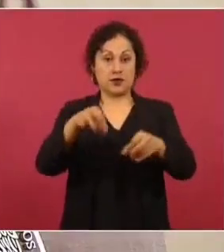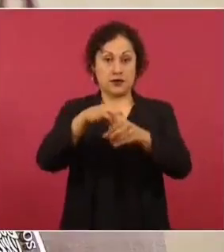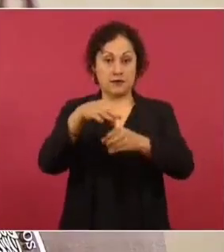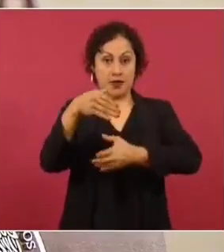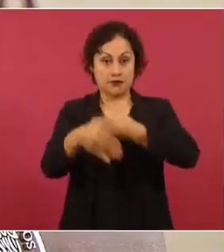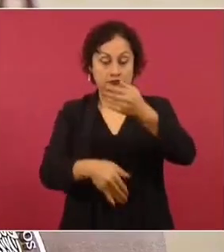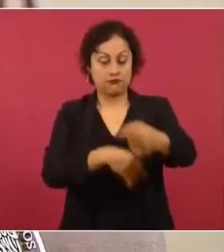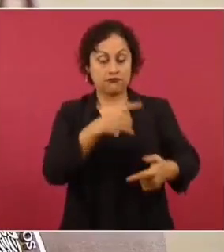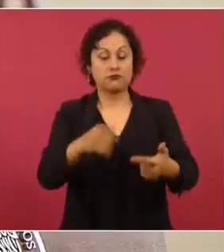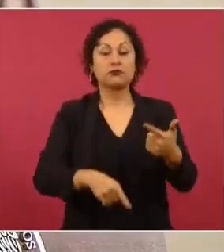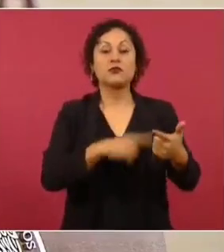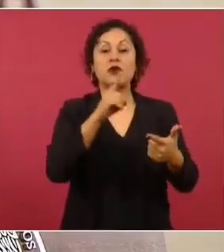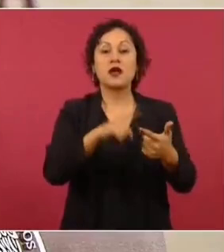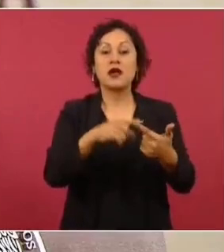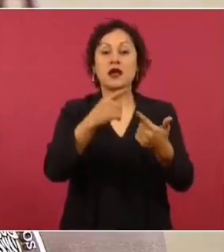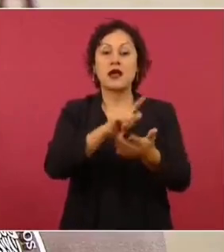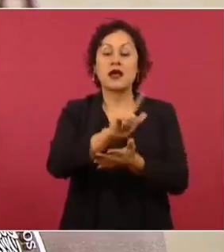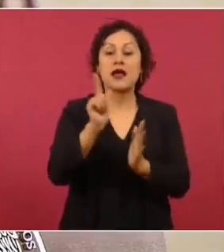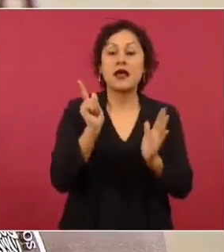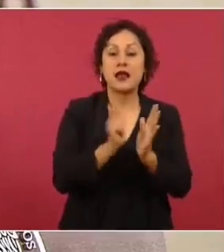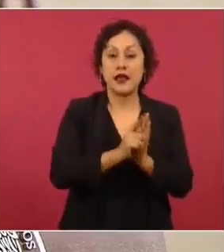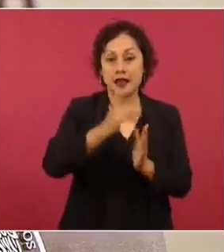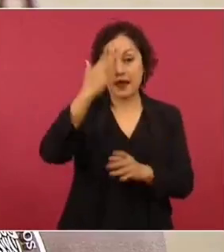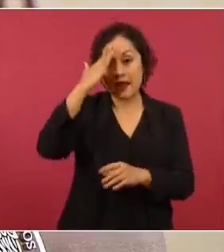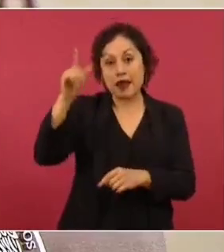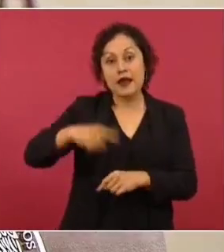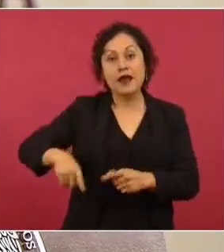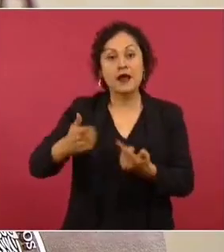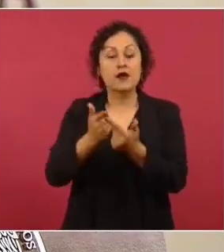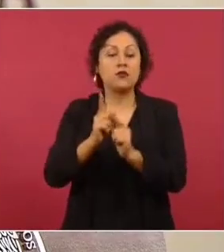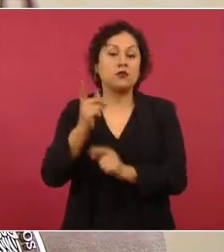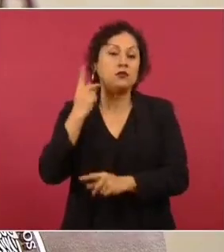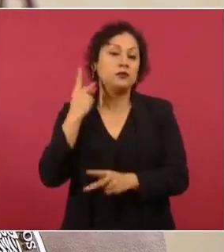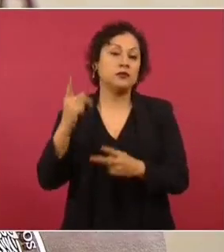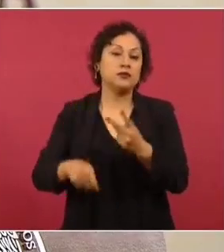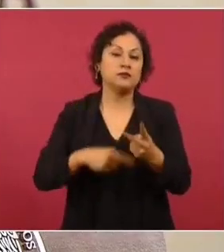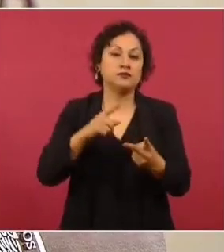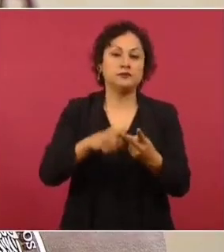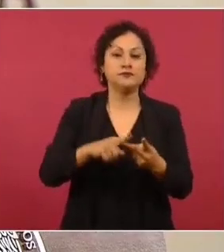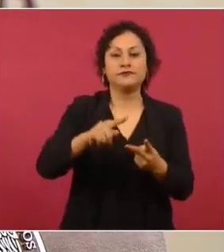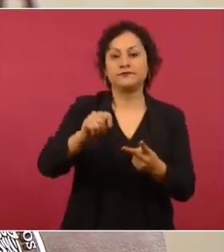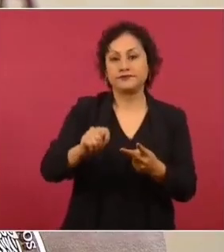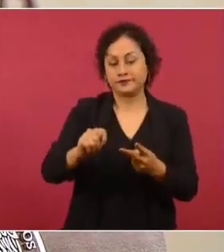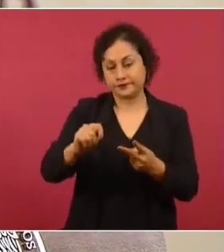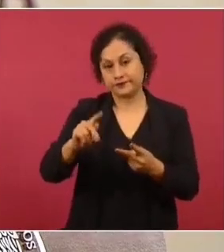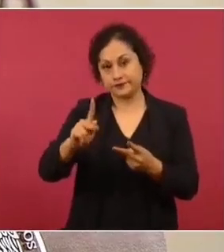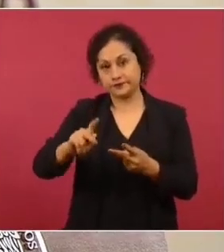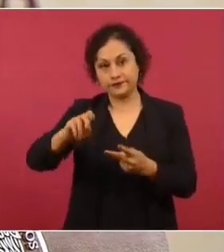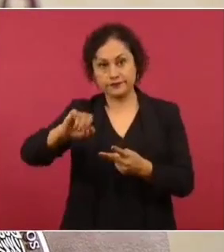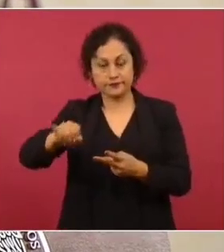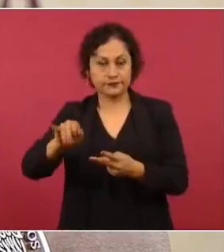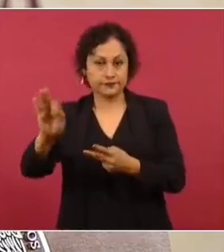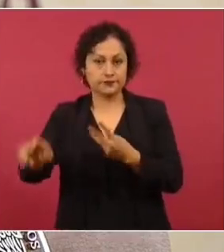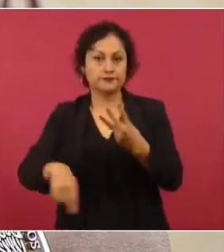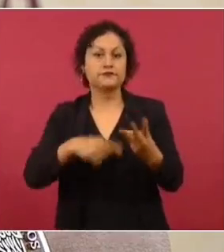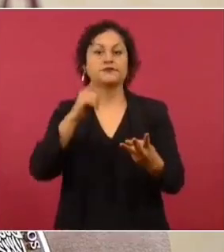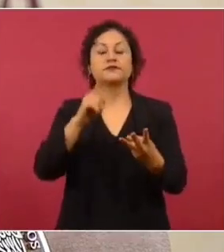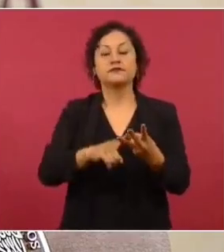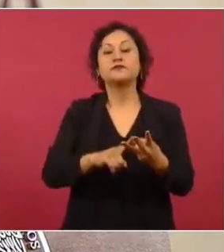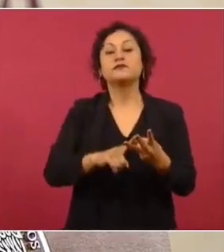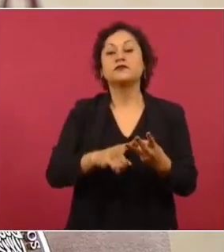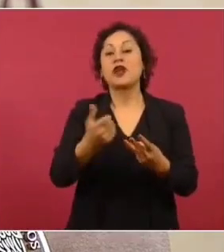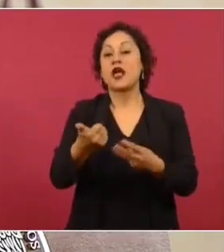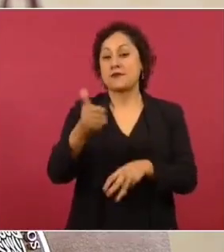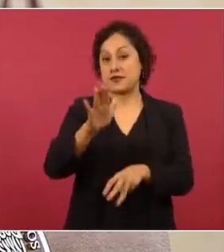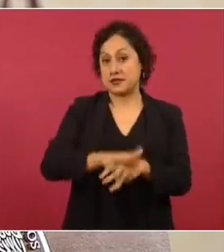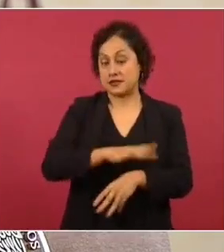la ley general de partidos políticos, la ley orgánica del Poder Judicial de la Federación, la ley general de responsabilidades administrativas